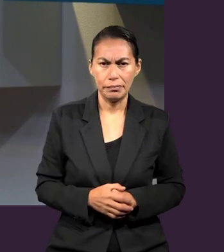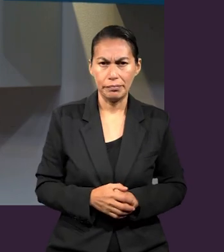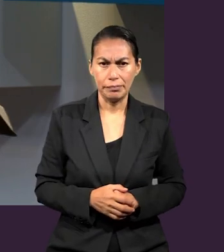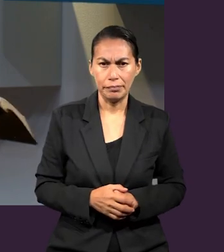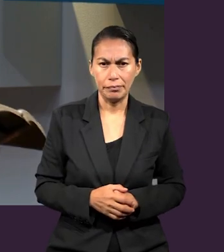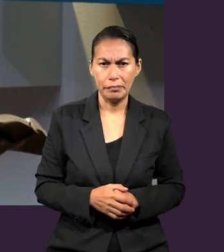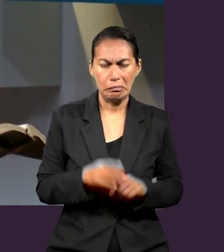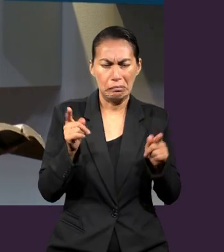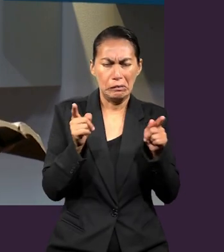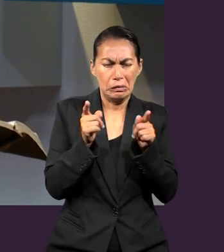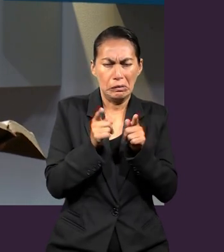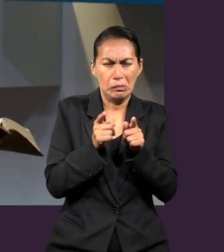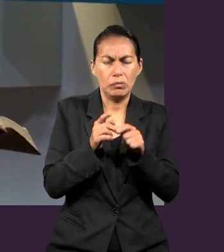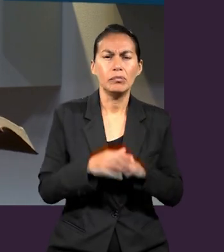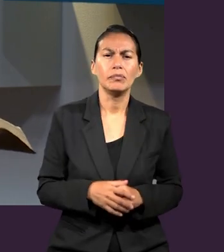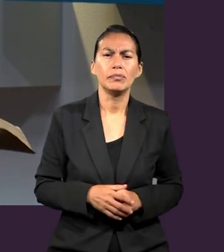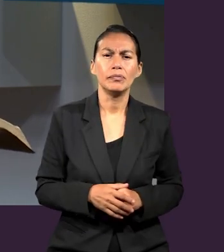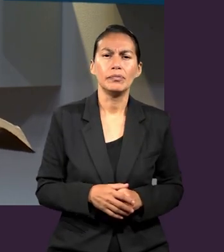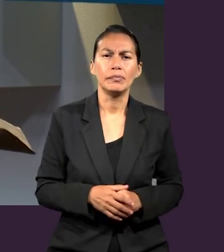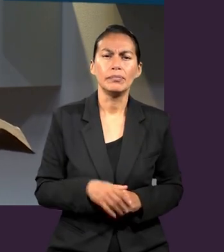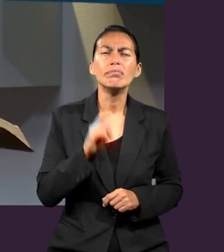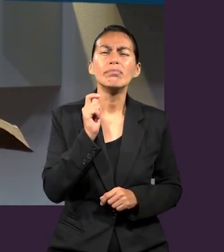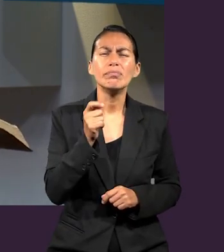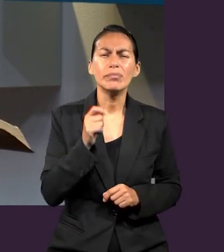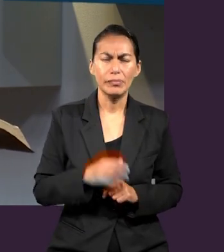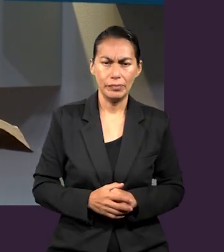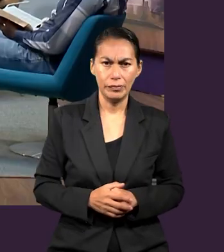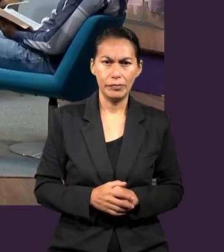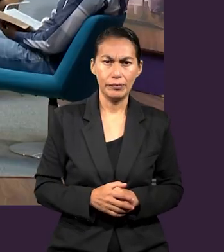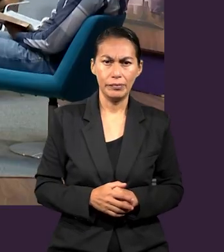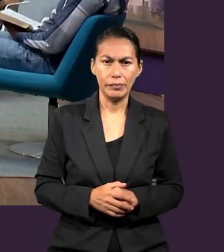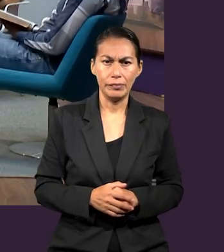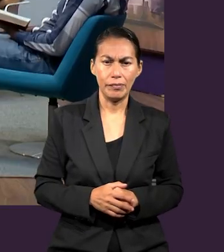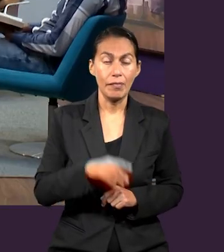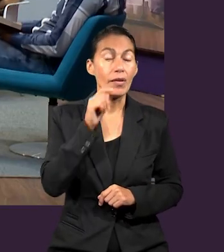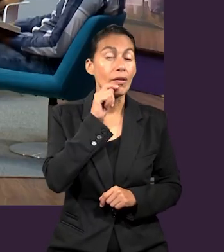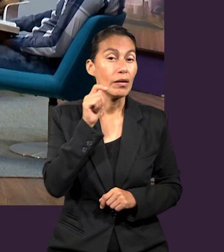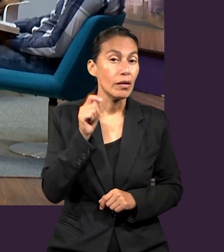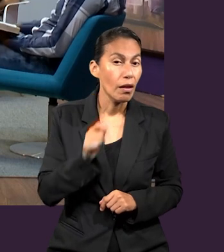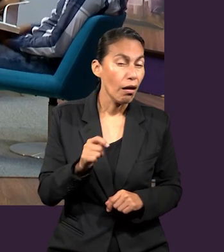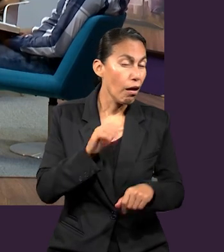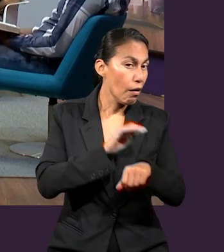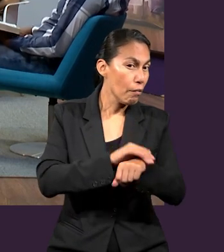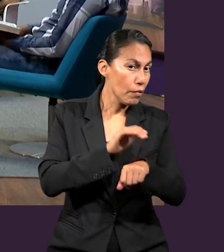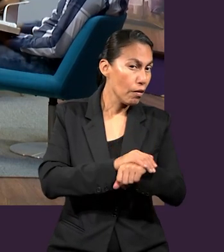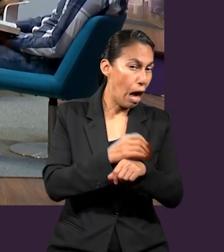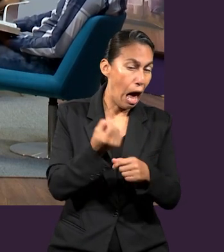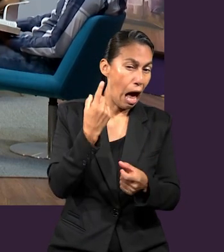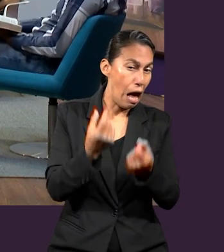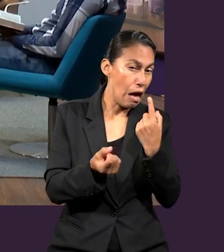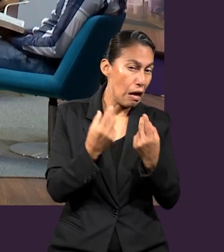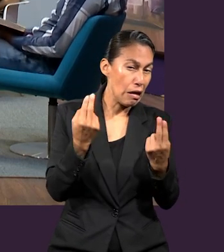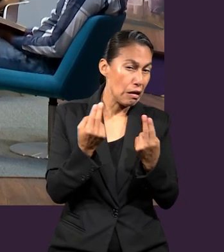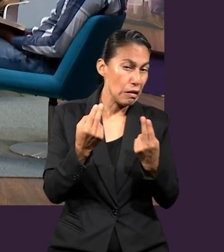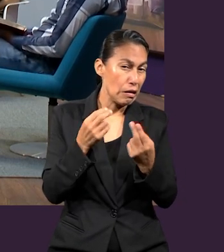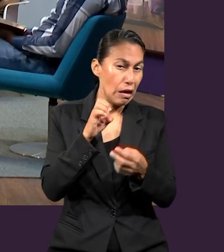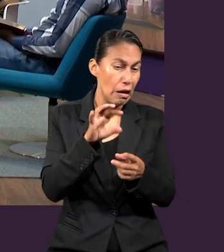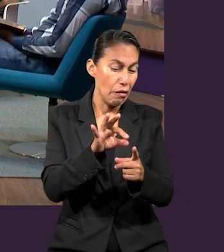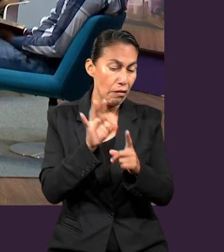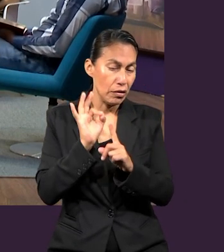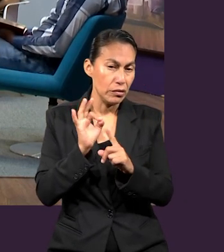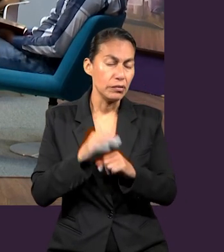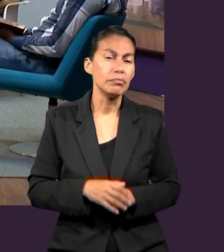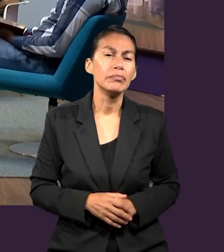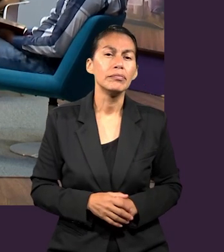lección le podrías dar? Brevemente, cortamente, unas dos frases. ¿Qué le podrías decir a una amistad o a alguien que